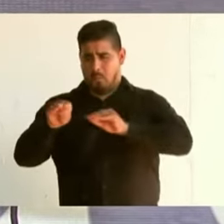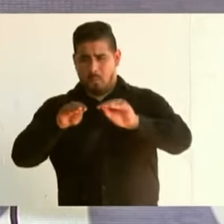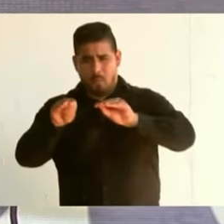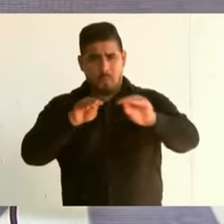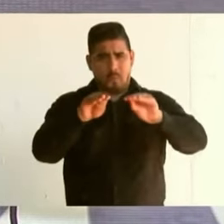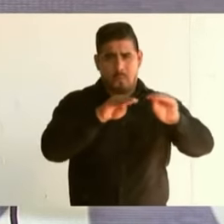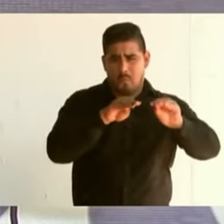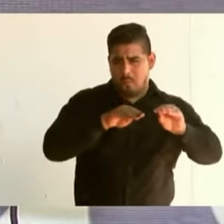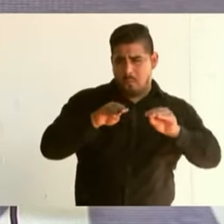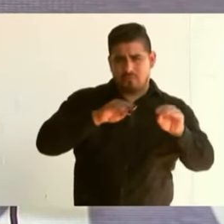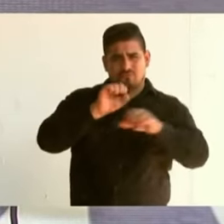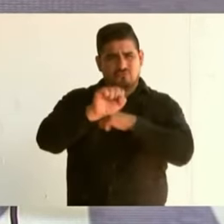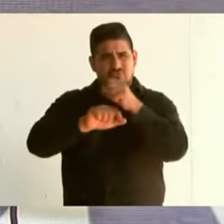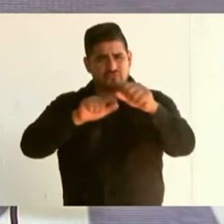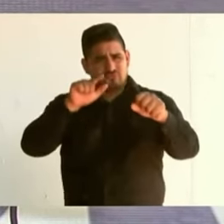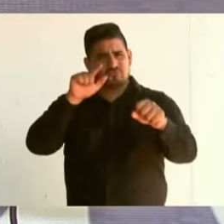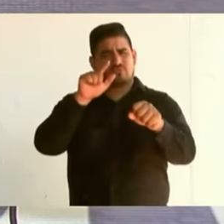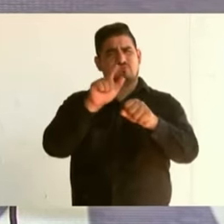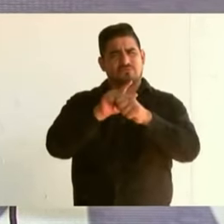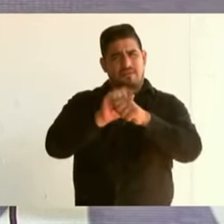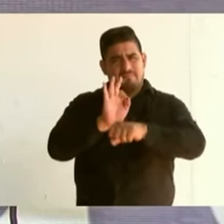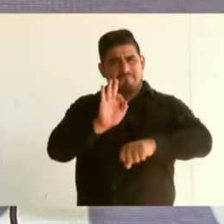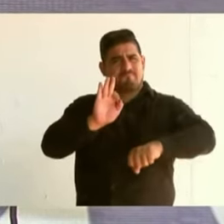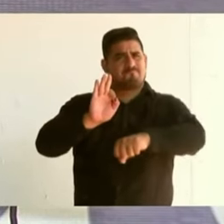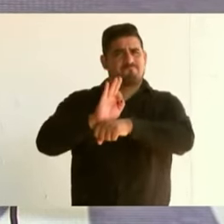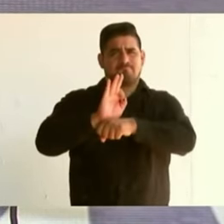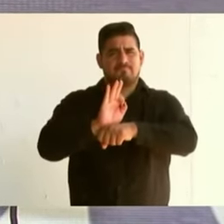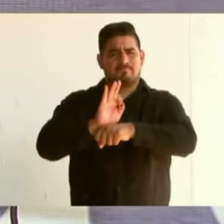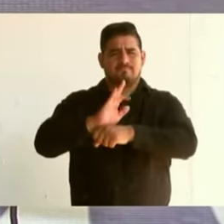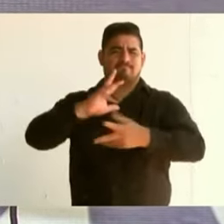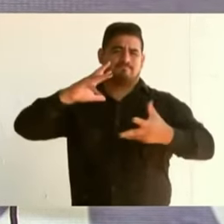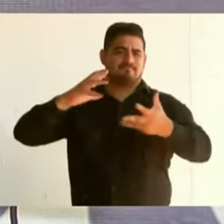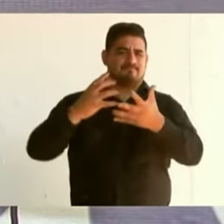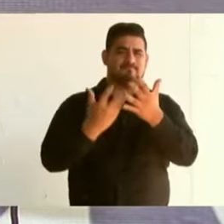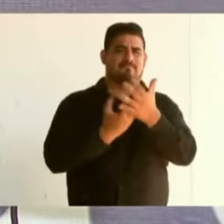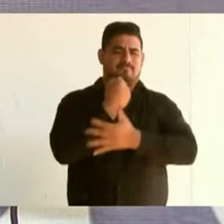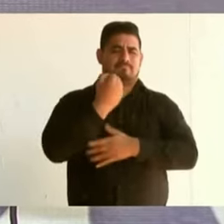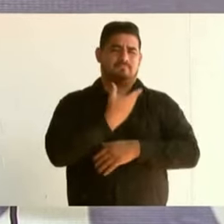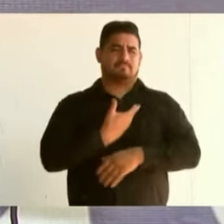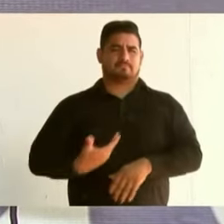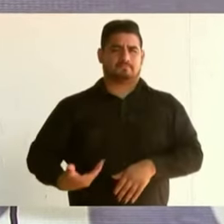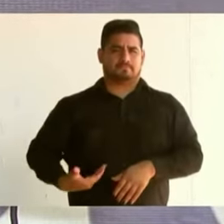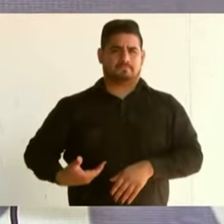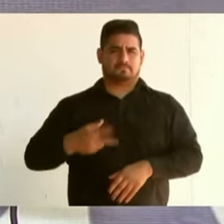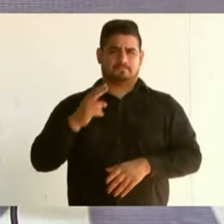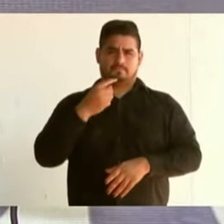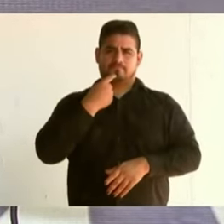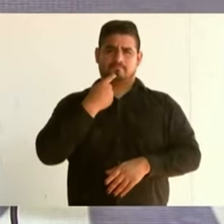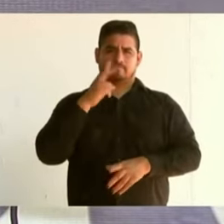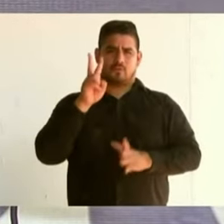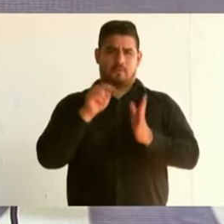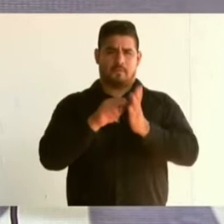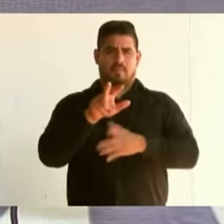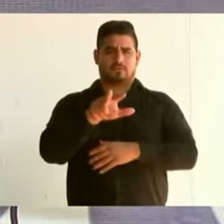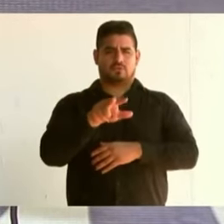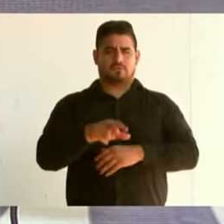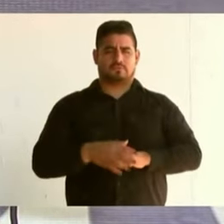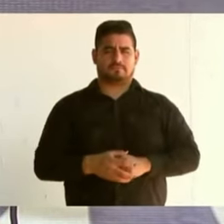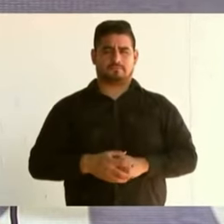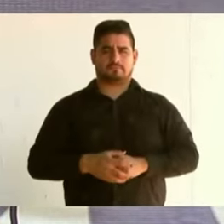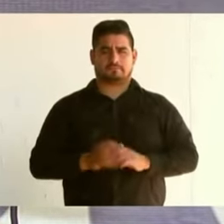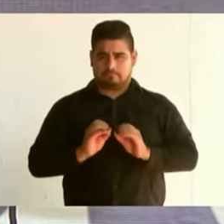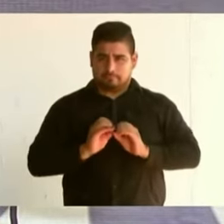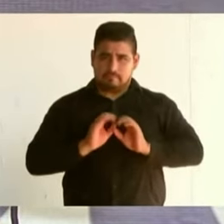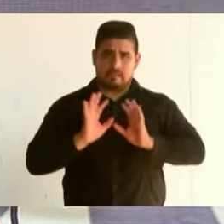de resistencia dieron lugar al triunfo del presidente en 2018. Y por